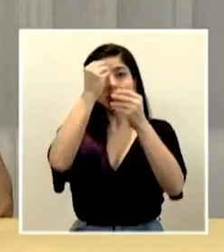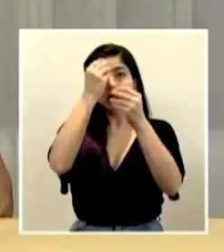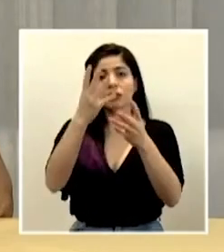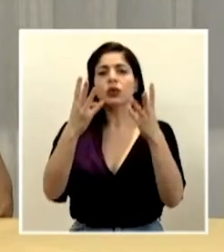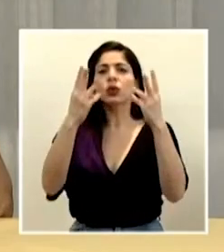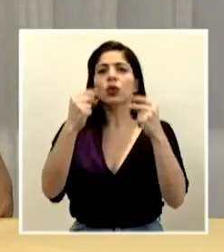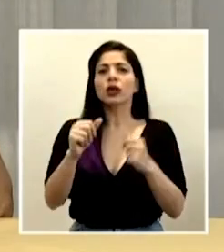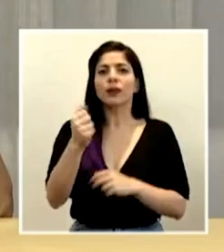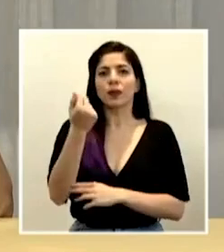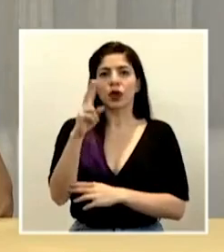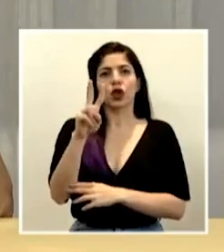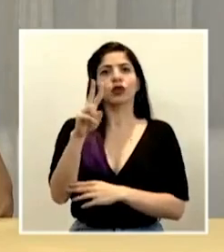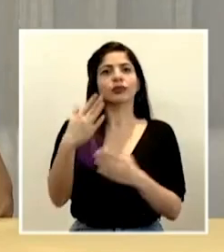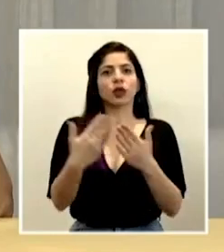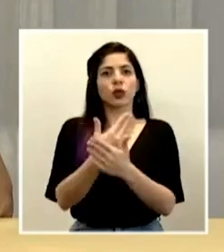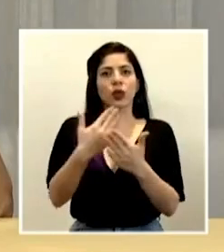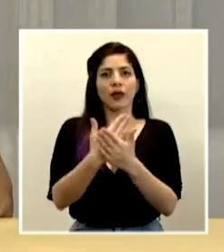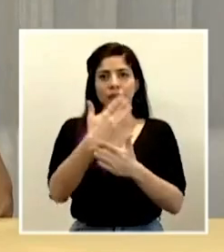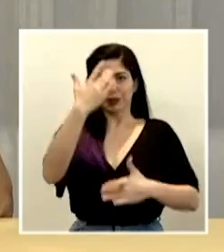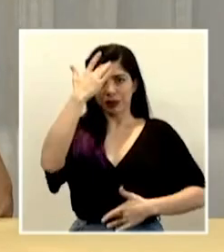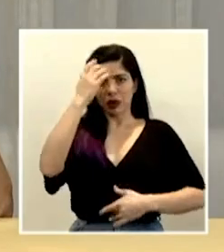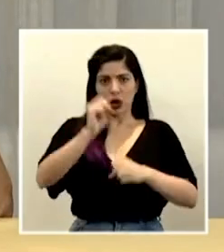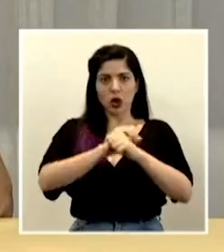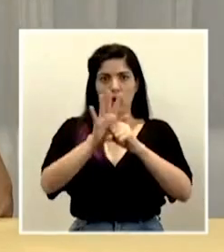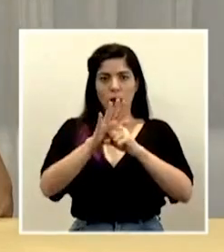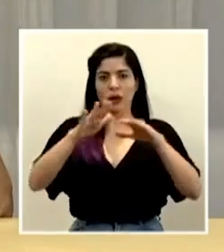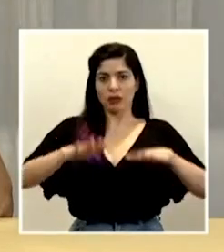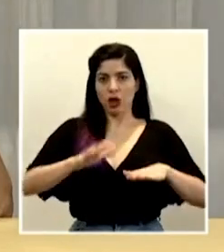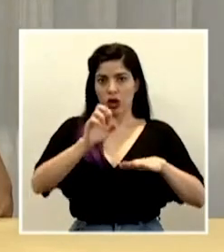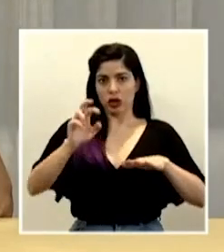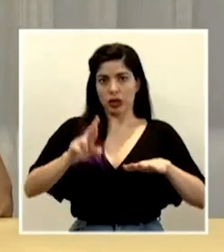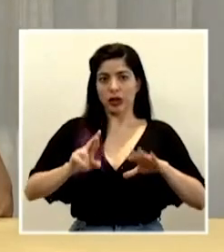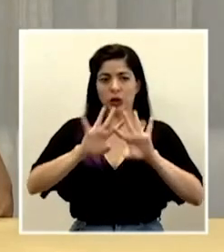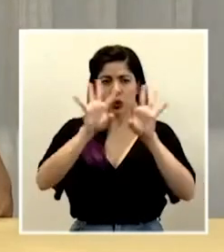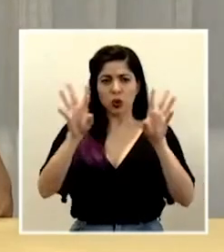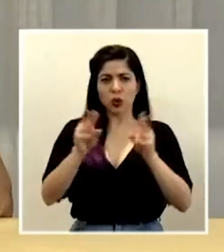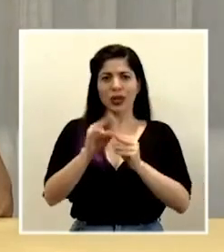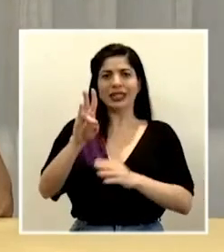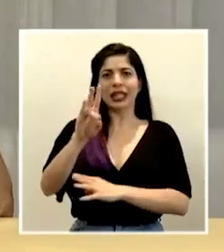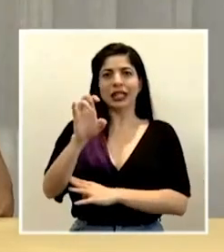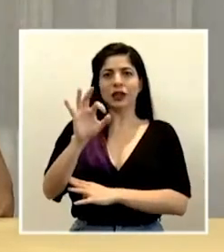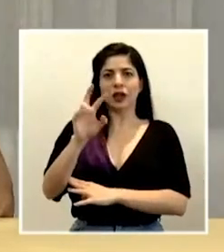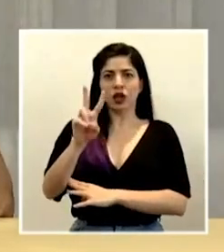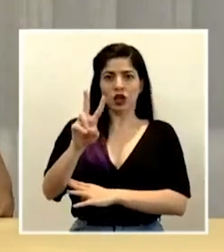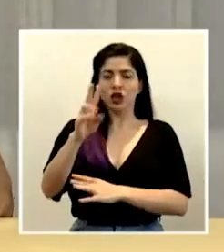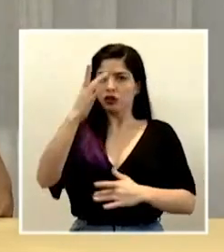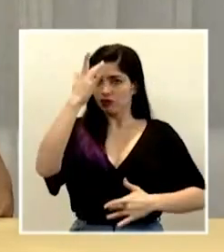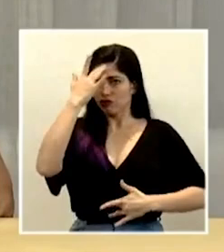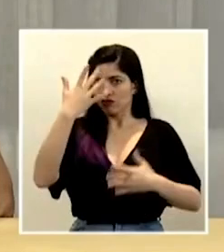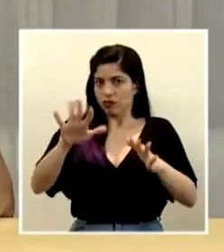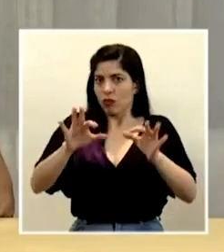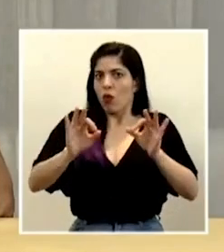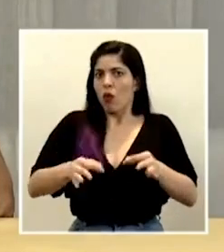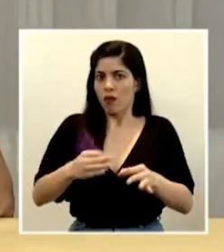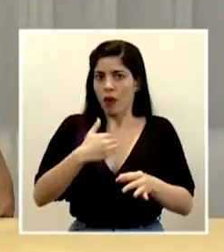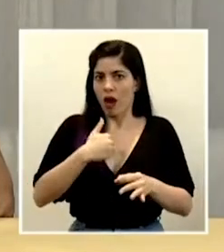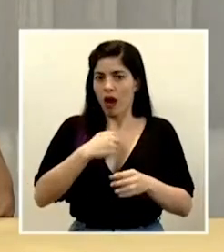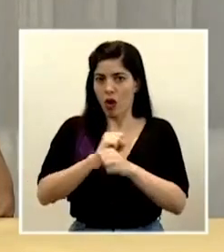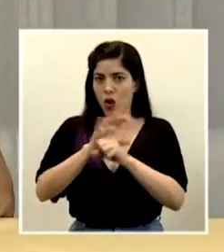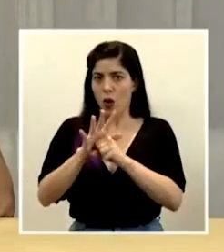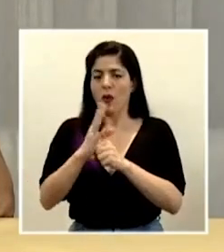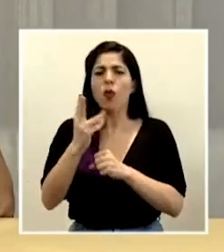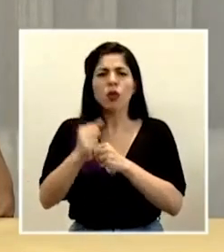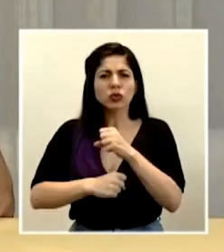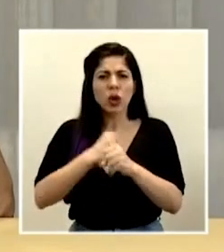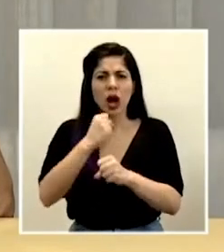se registran 12 casos nuevos de COVID-19 en Costa Rica para un total de 792 casos confirmados. El rango de